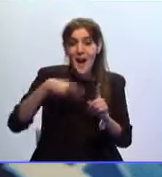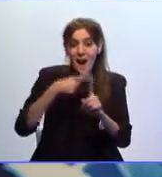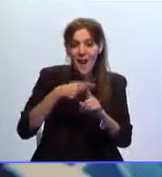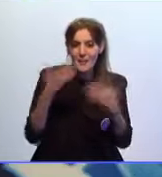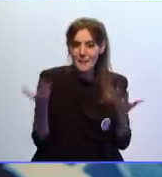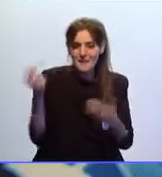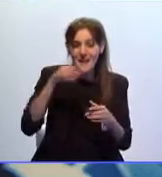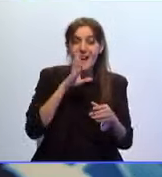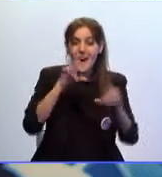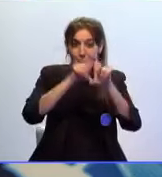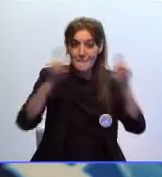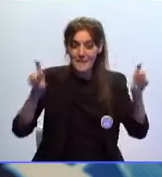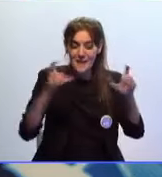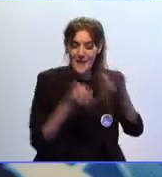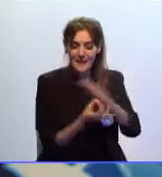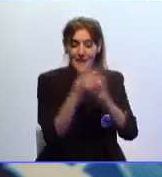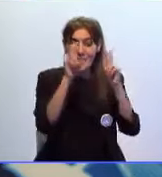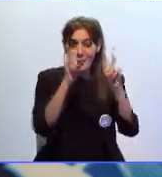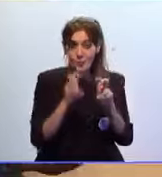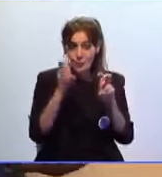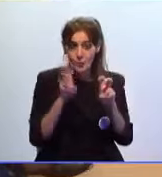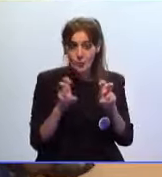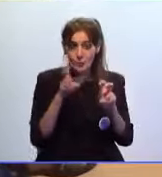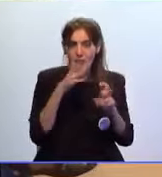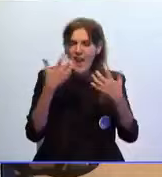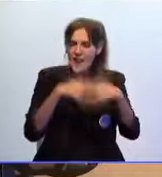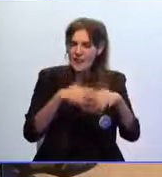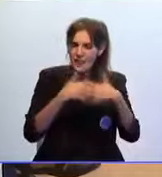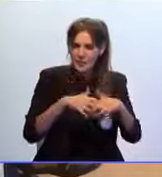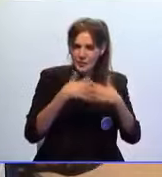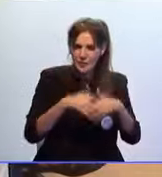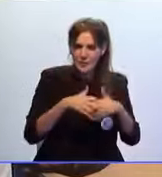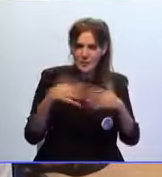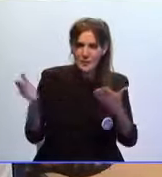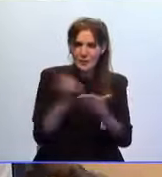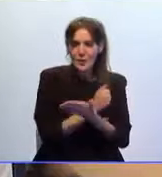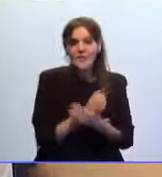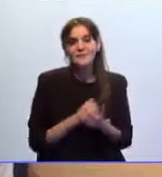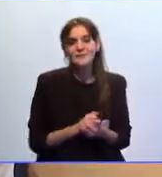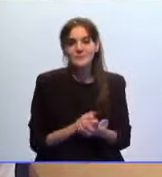estas empresas de nueva creación dispondrán de las infraestructuras del ángulo